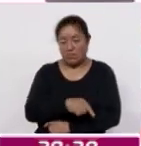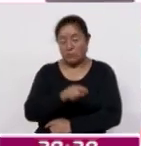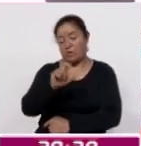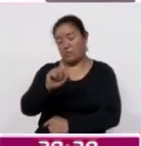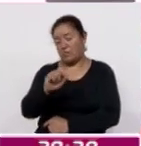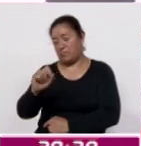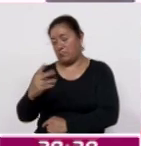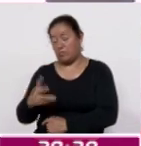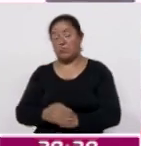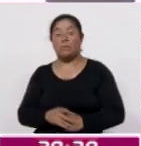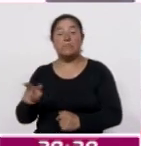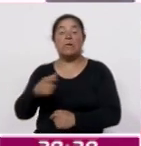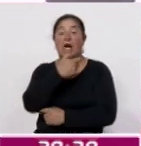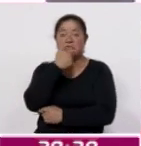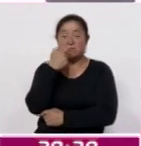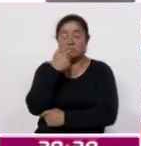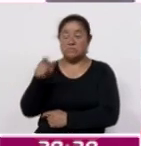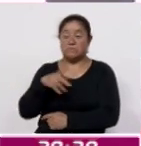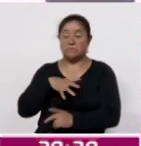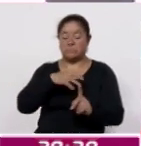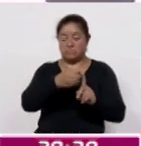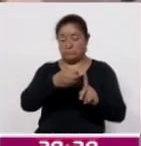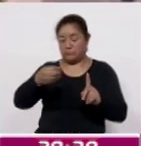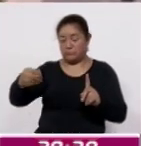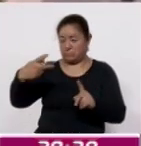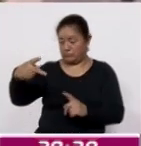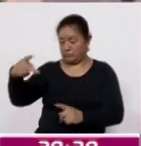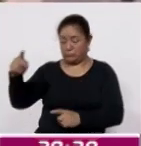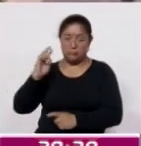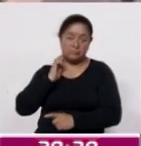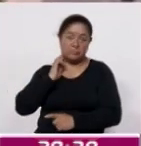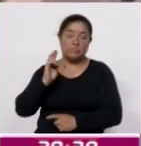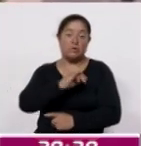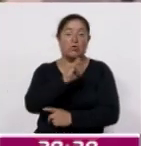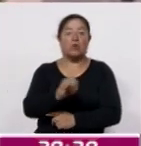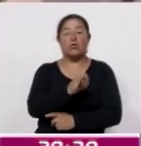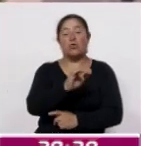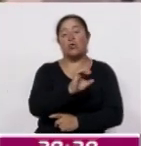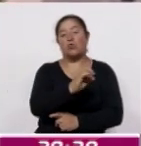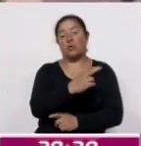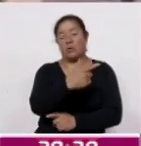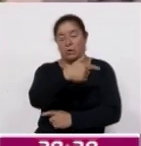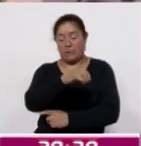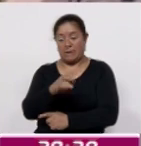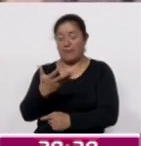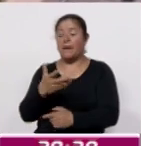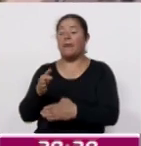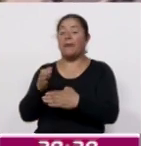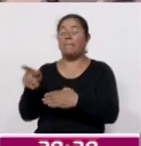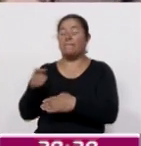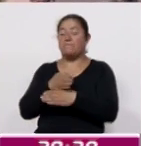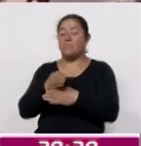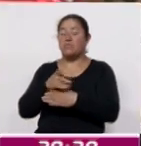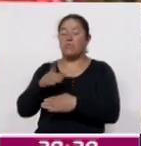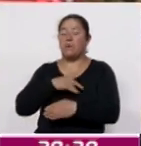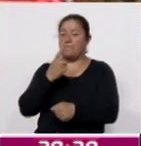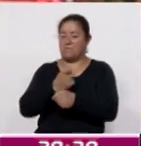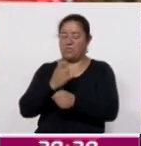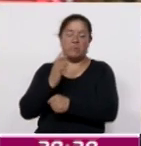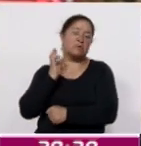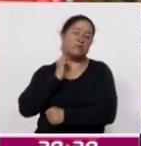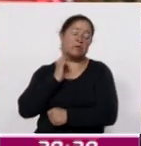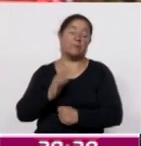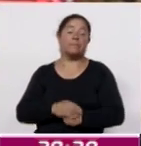en Chicot 5 se ajustará el orden de la asignación de las regidurías. Jorge Hernández Moreno del Partido Morena ocupará la primera regiduría.